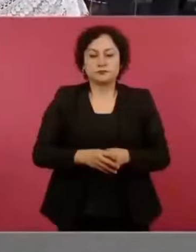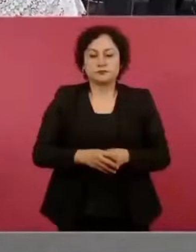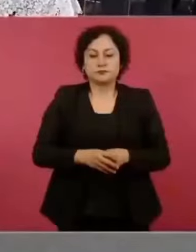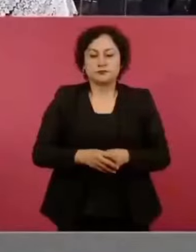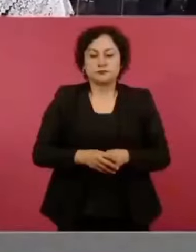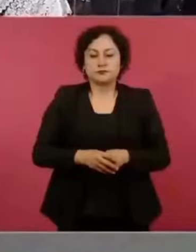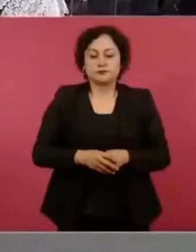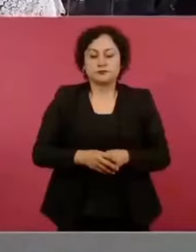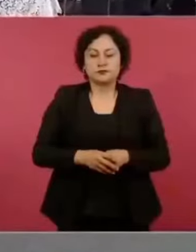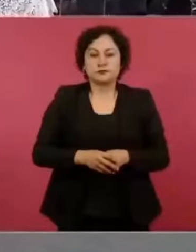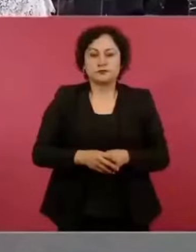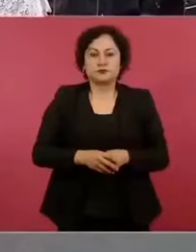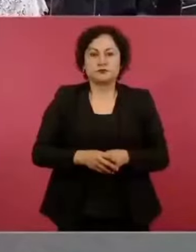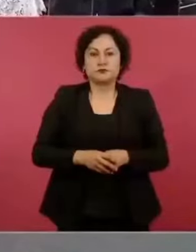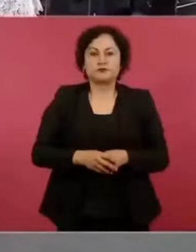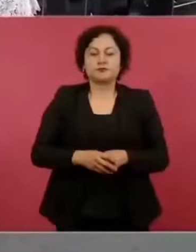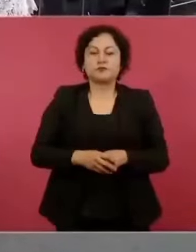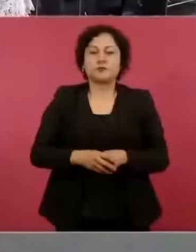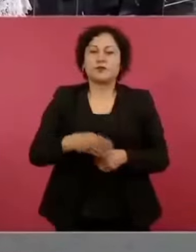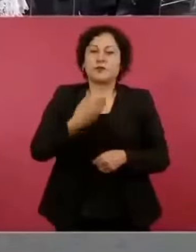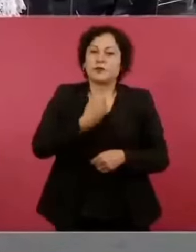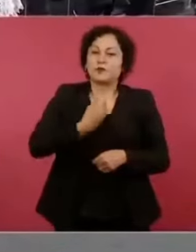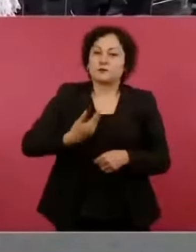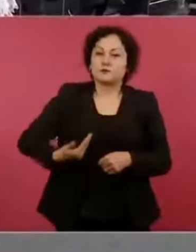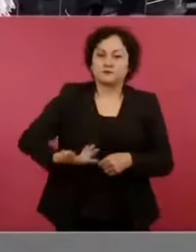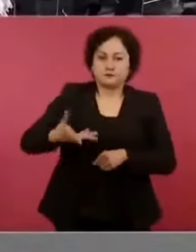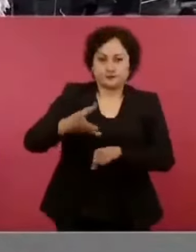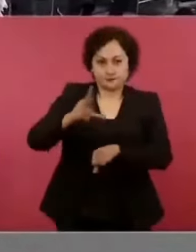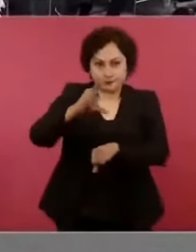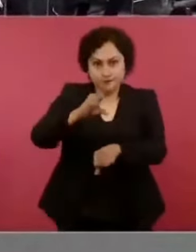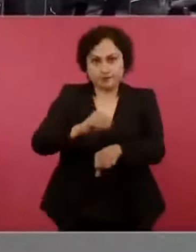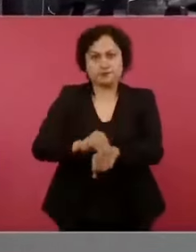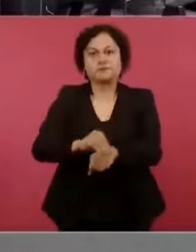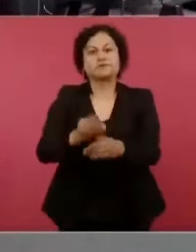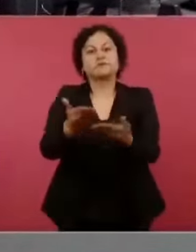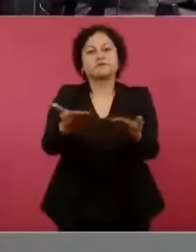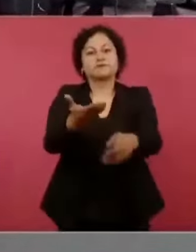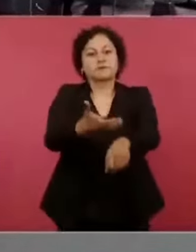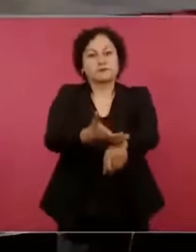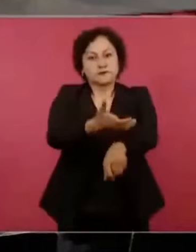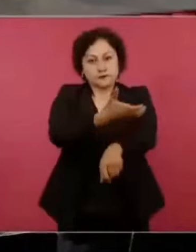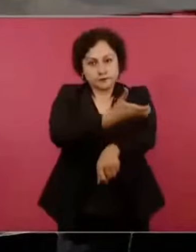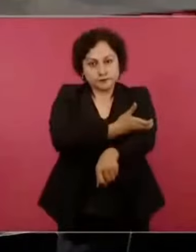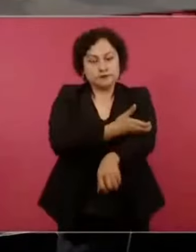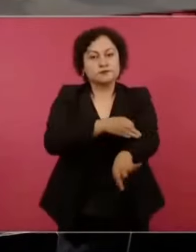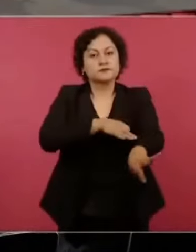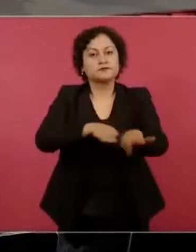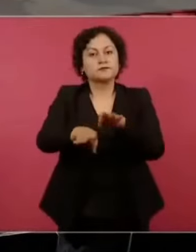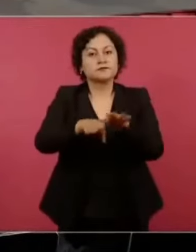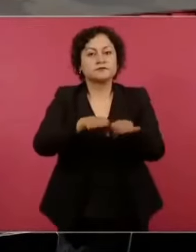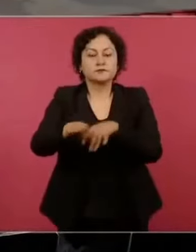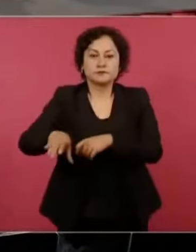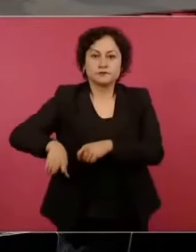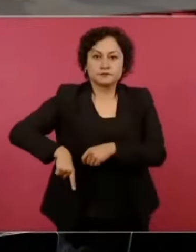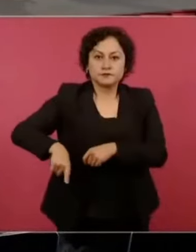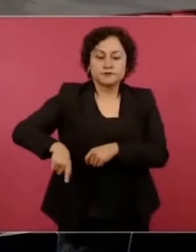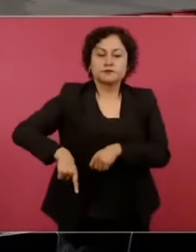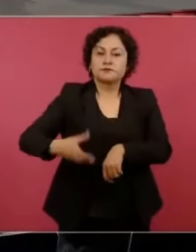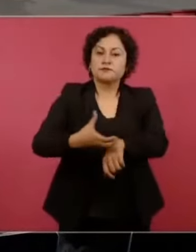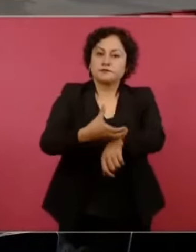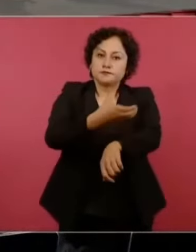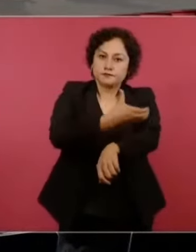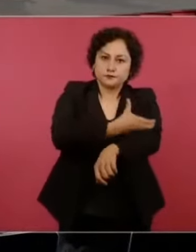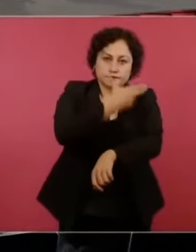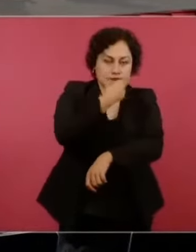Con su permiso, señor presidente, compañeros servidores públicos, compañeras y compañeras gobernadoras,